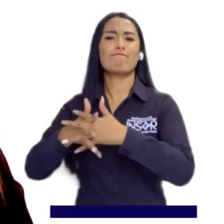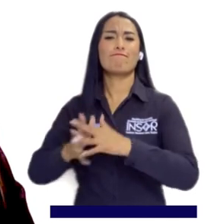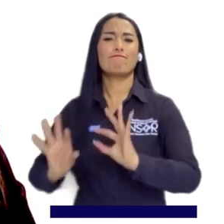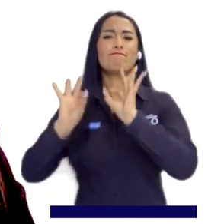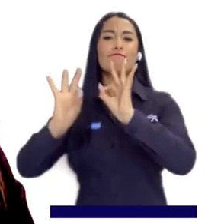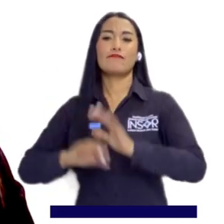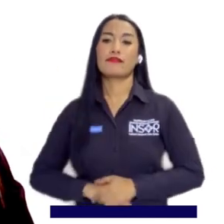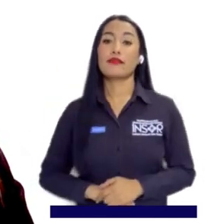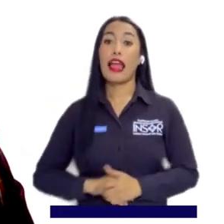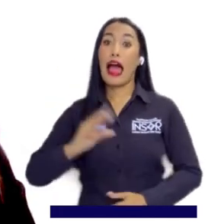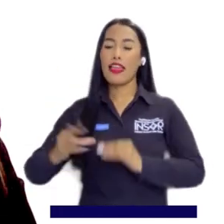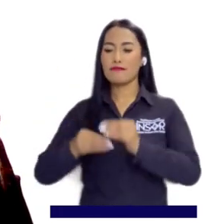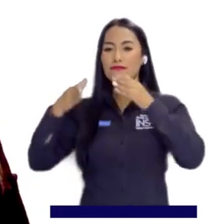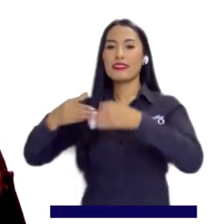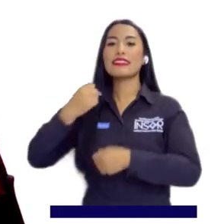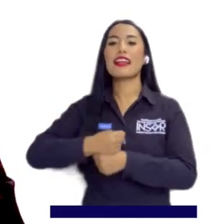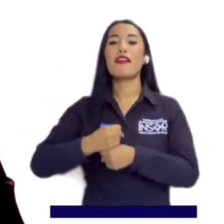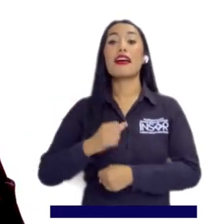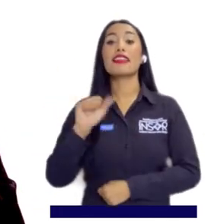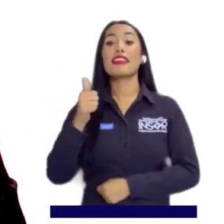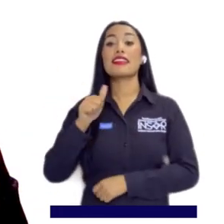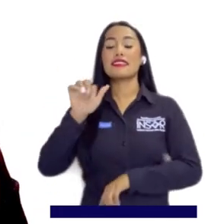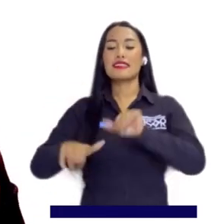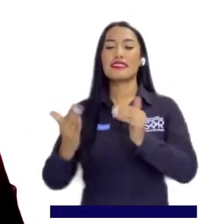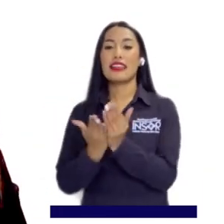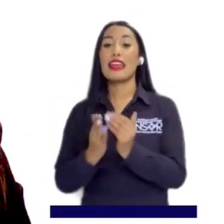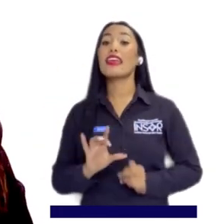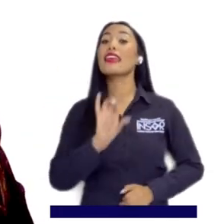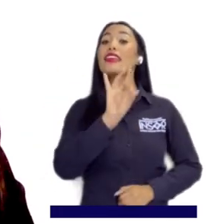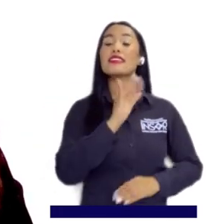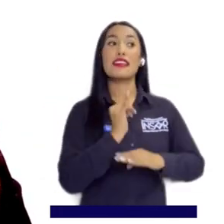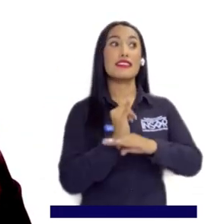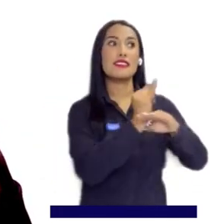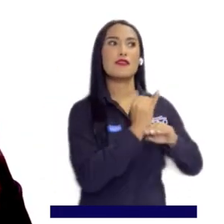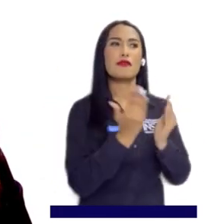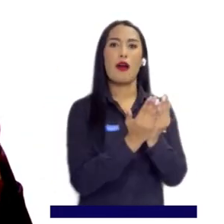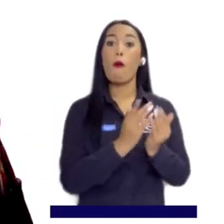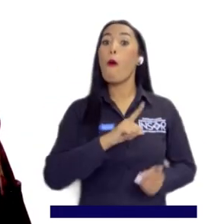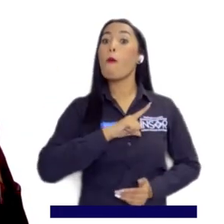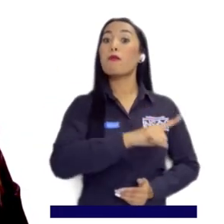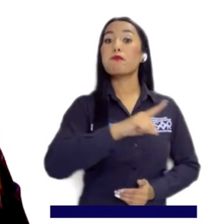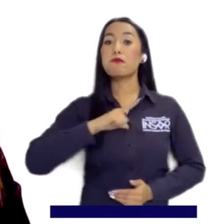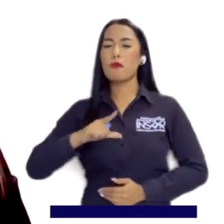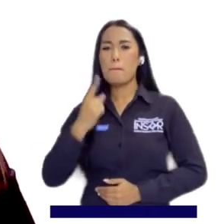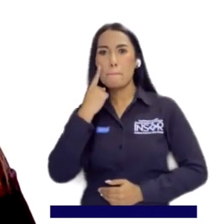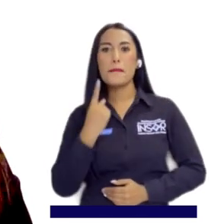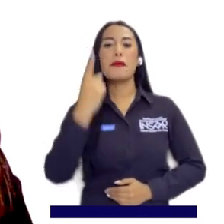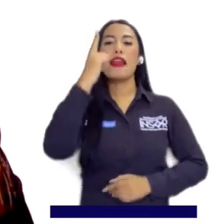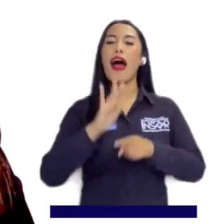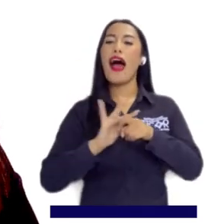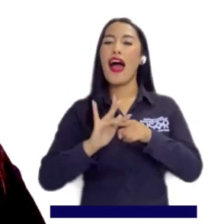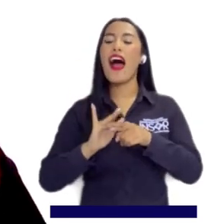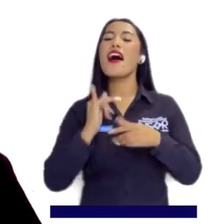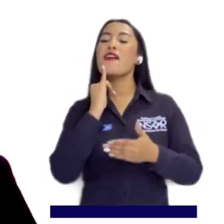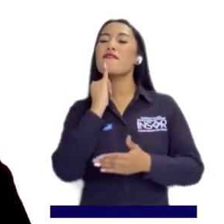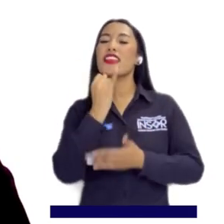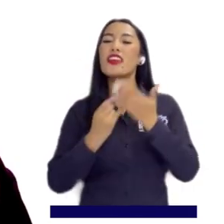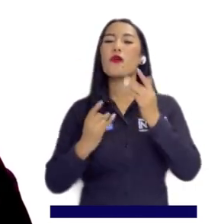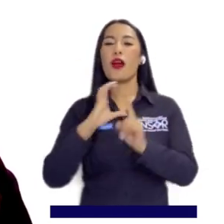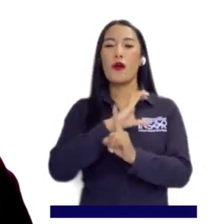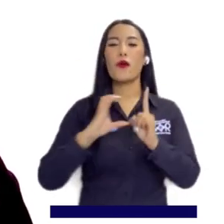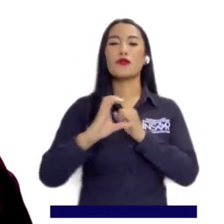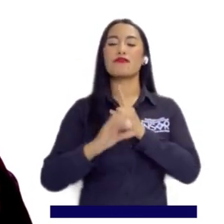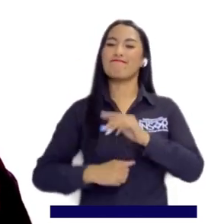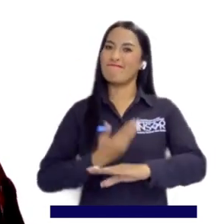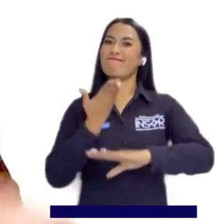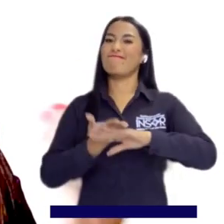Trabajamos además de manera intensiva con 10 Secretarías de Educación y 15 instituciones educativas que hoy son líderes y pioneras en la organización